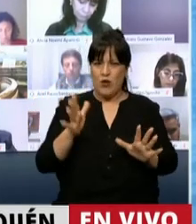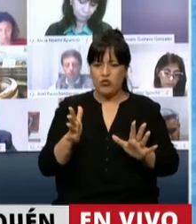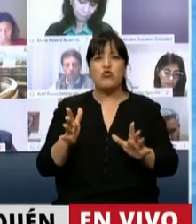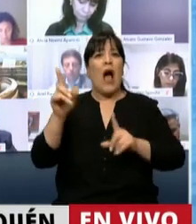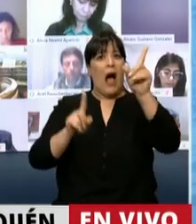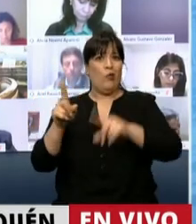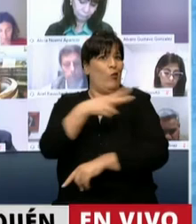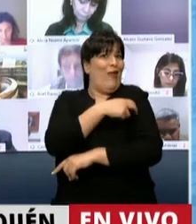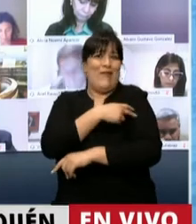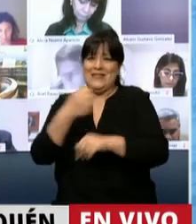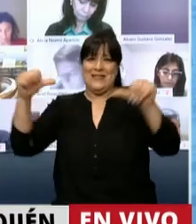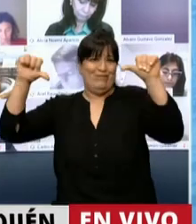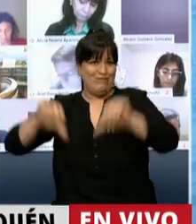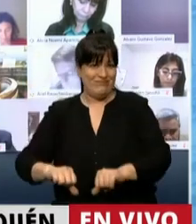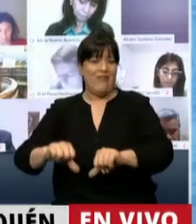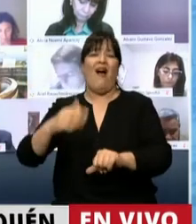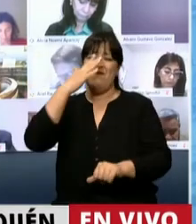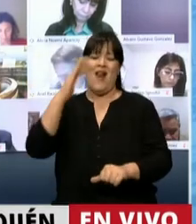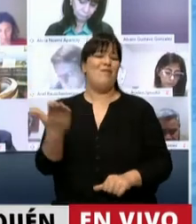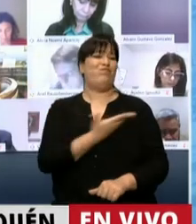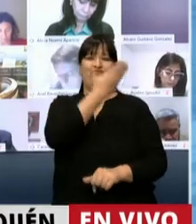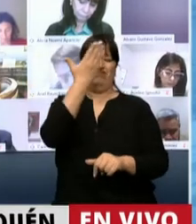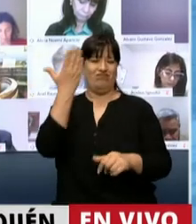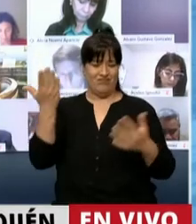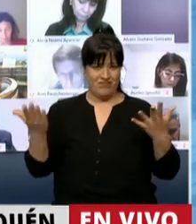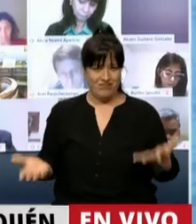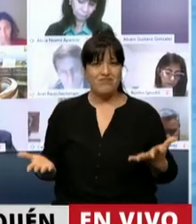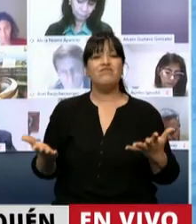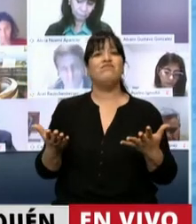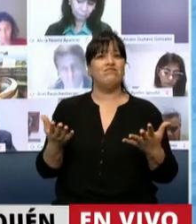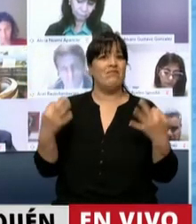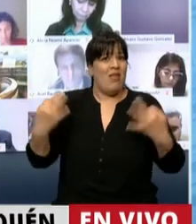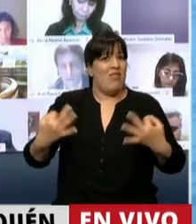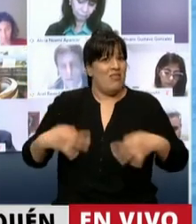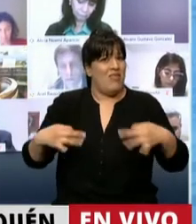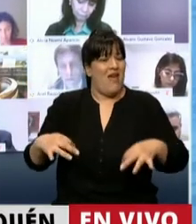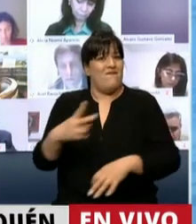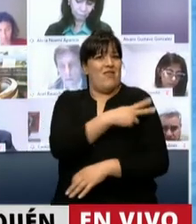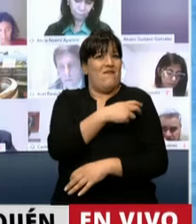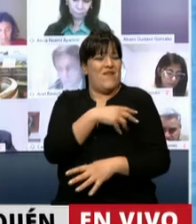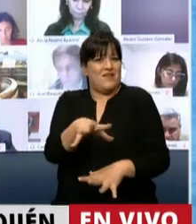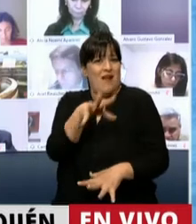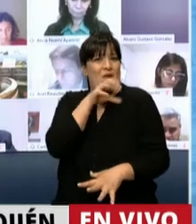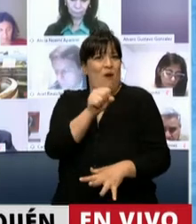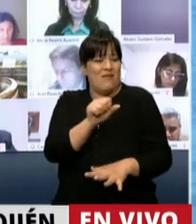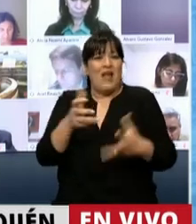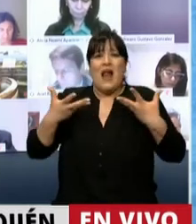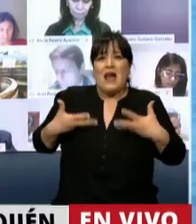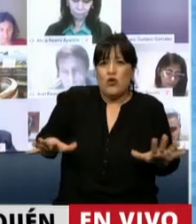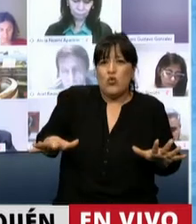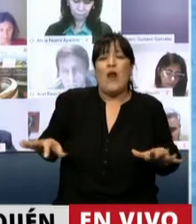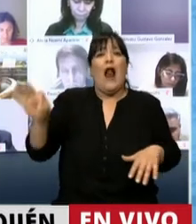defenderse y han sucumbido a su ataque. Es cuestión de inmunidad, de la resistencia natural o